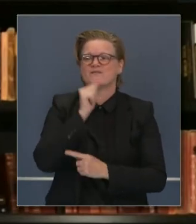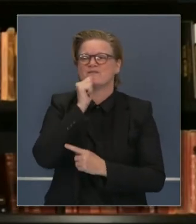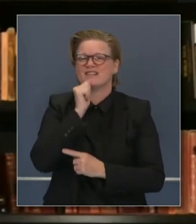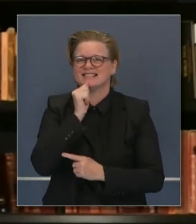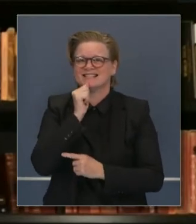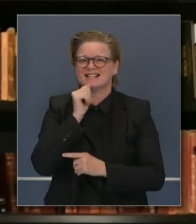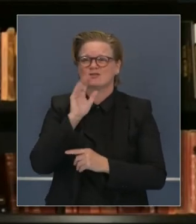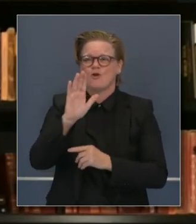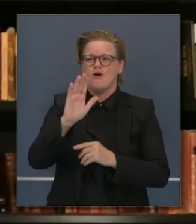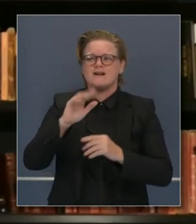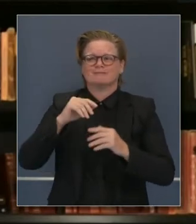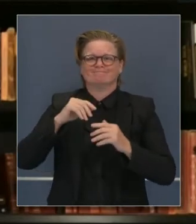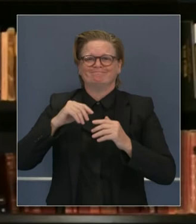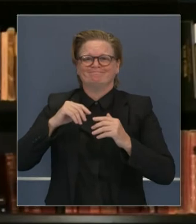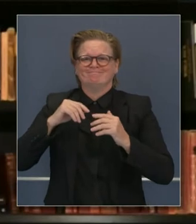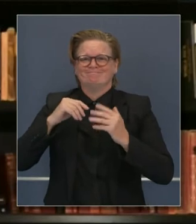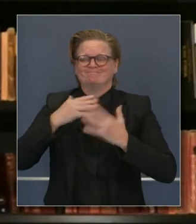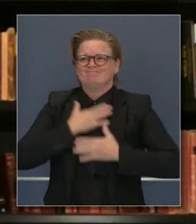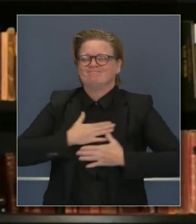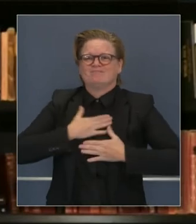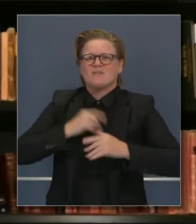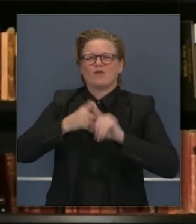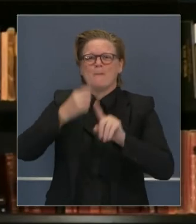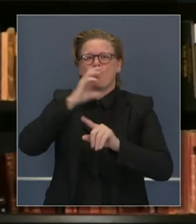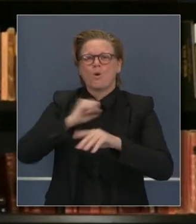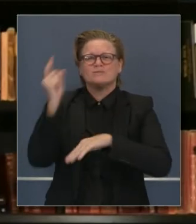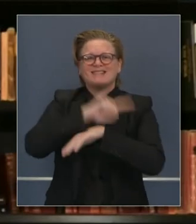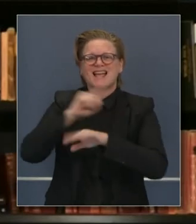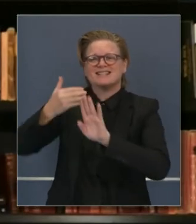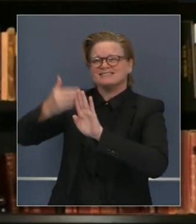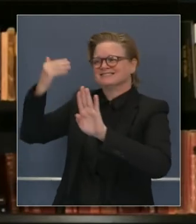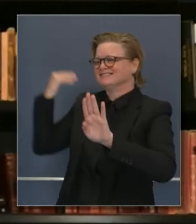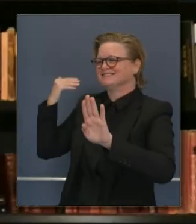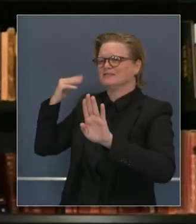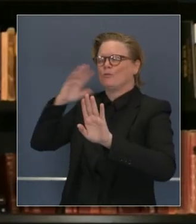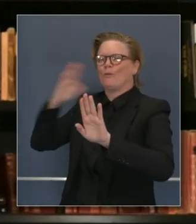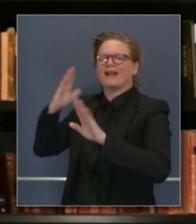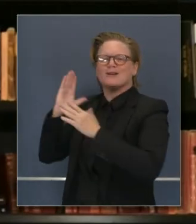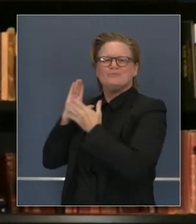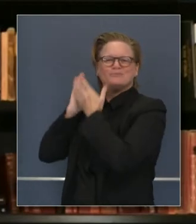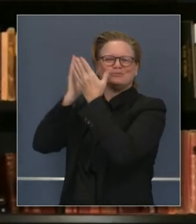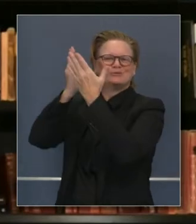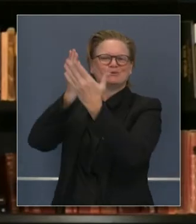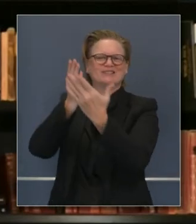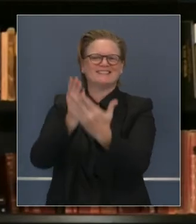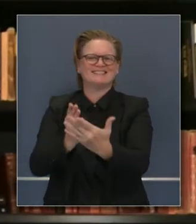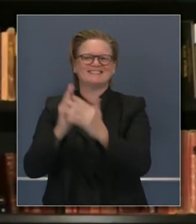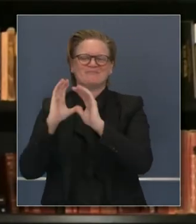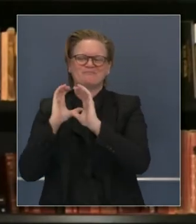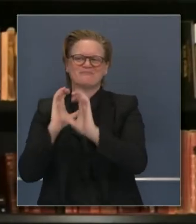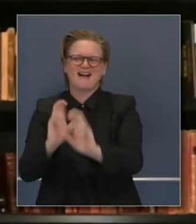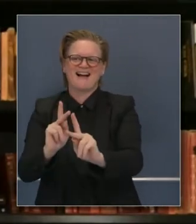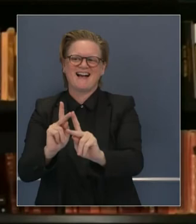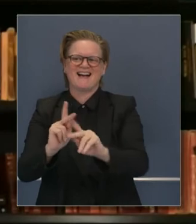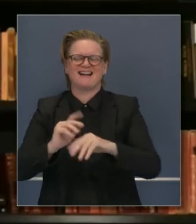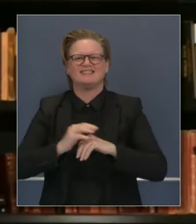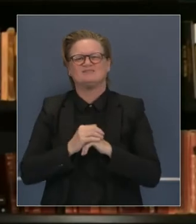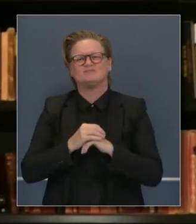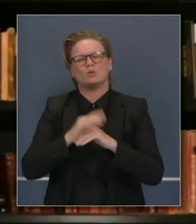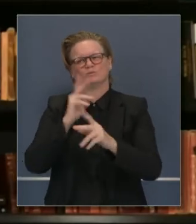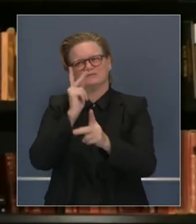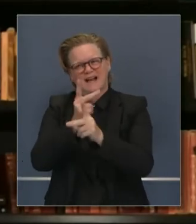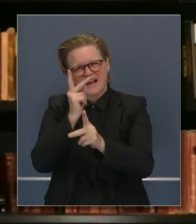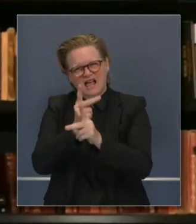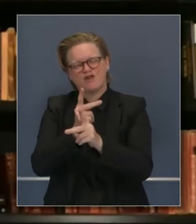de la que gozábamos tanto antes de esta pandemia, de la que gozamos por muchos años antes del año 2020.